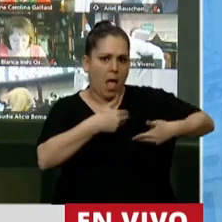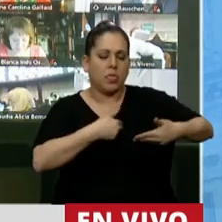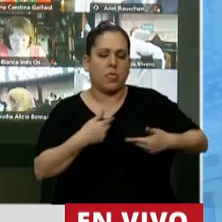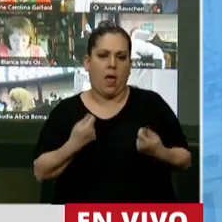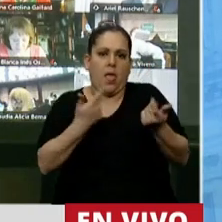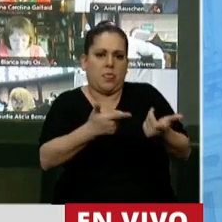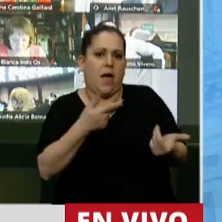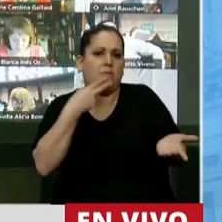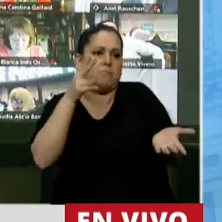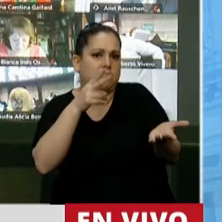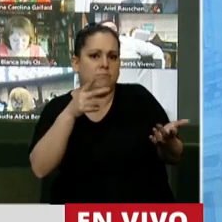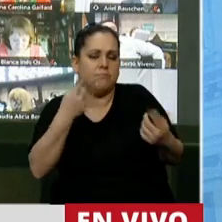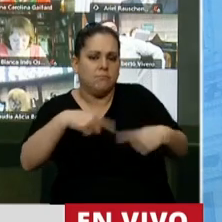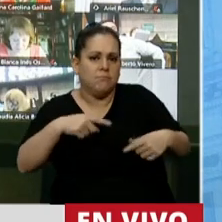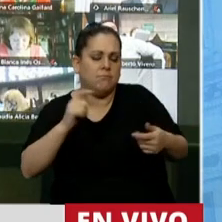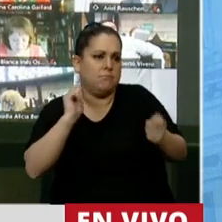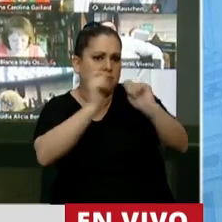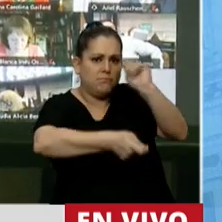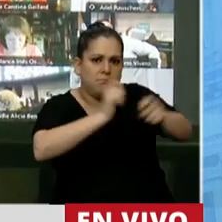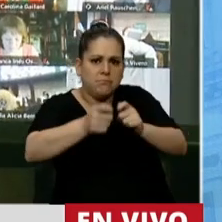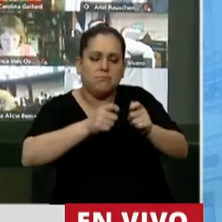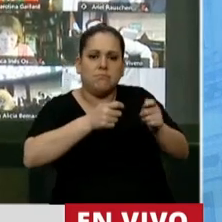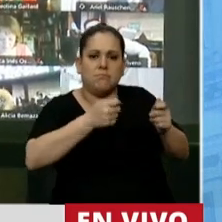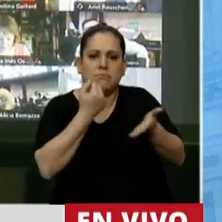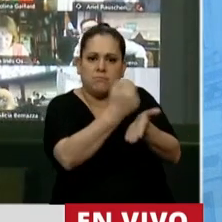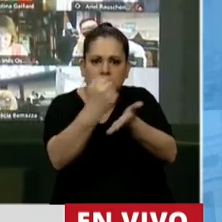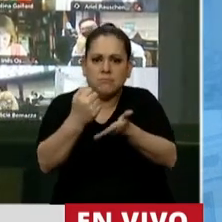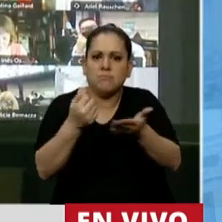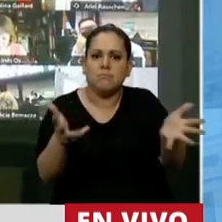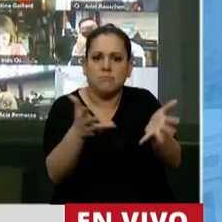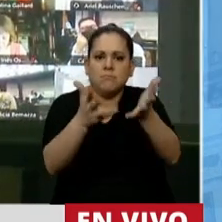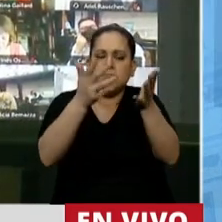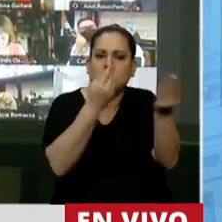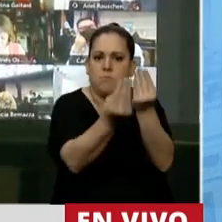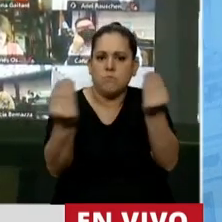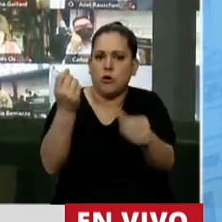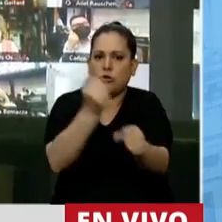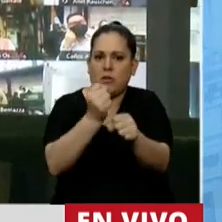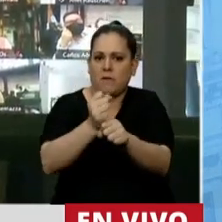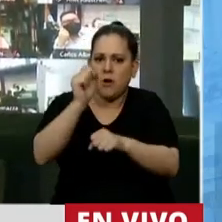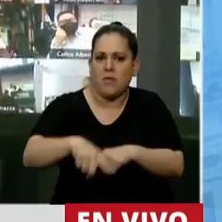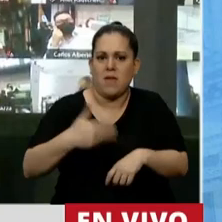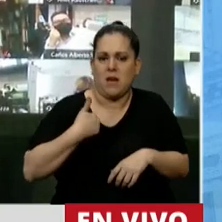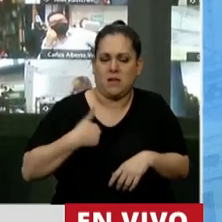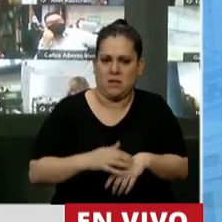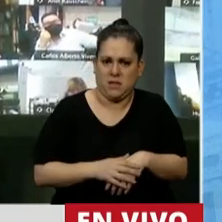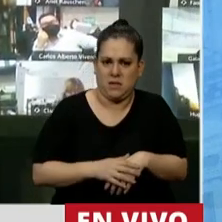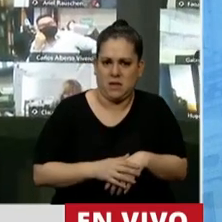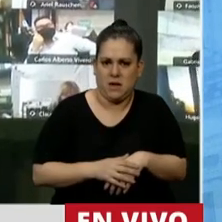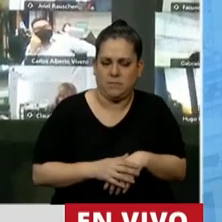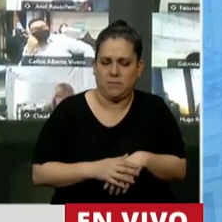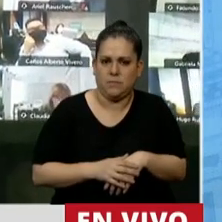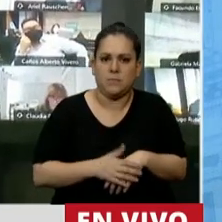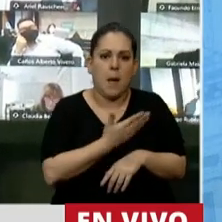consumo, para que haya la posibilidad de tener más actividad económica y que genere los puestos de trabajo que necesita la Argentina. Señor